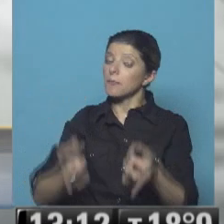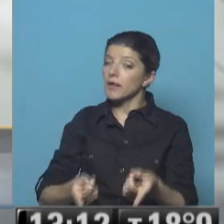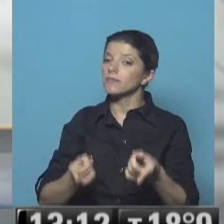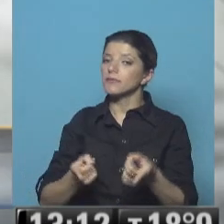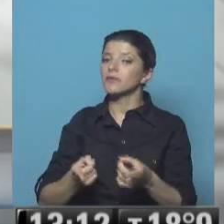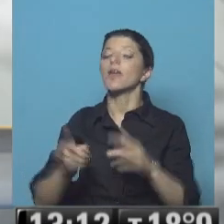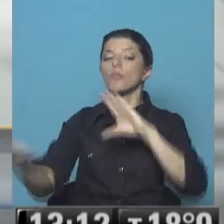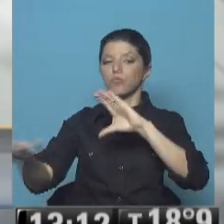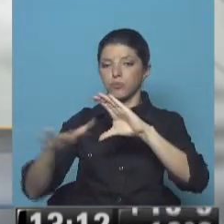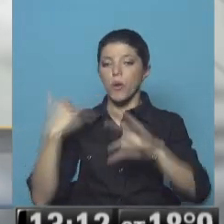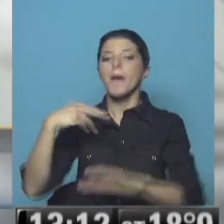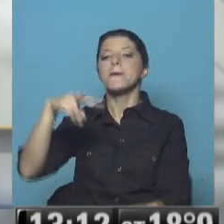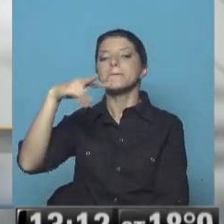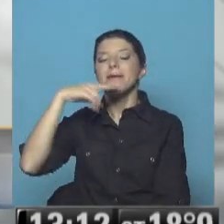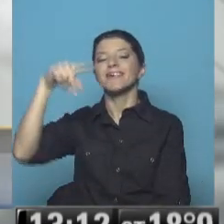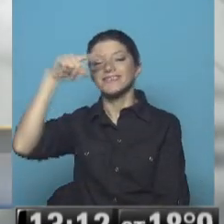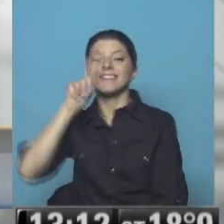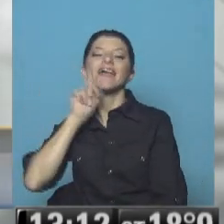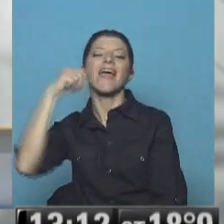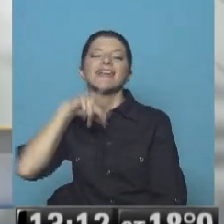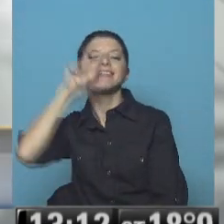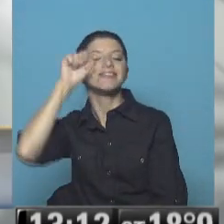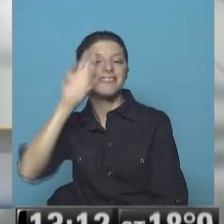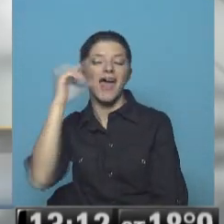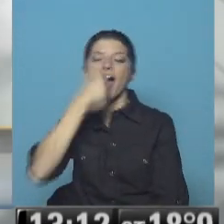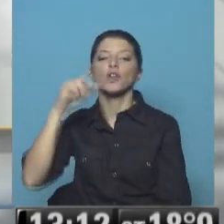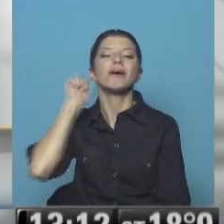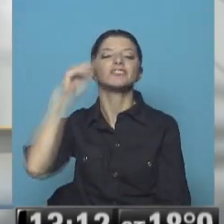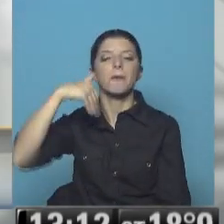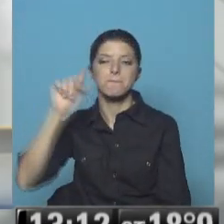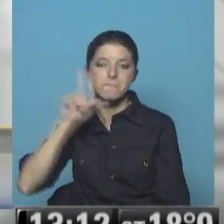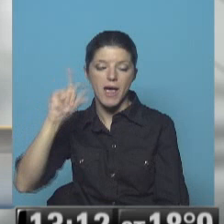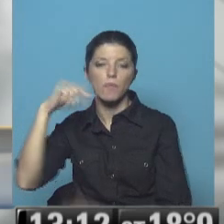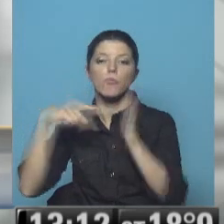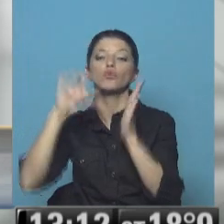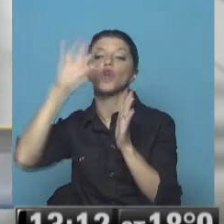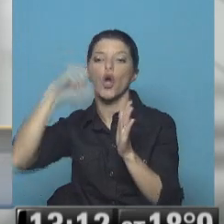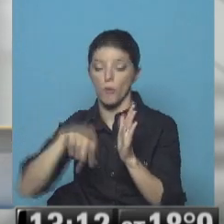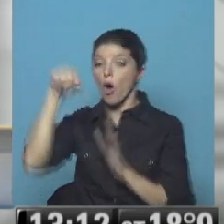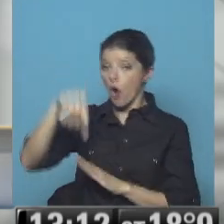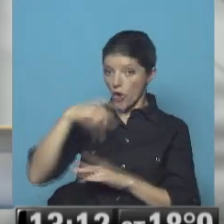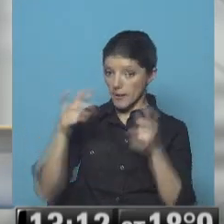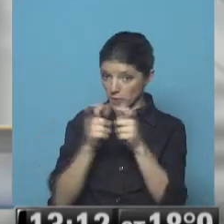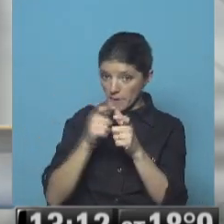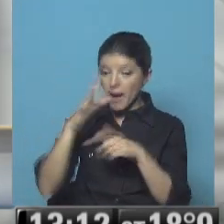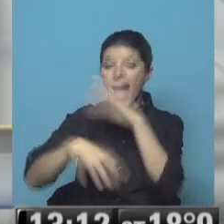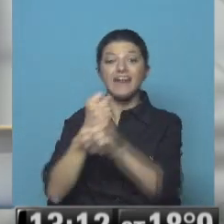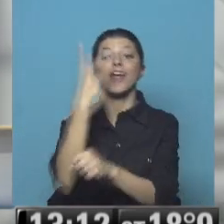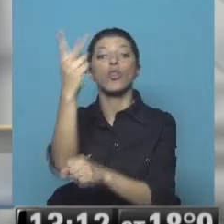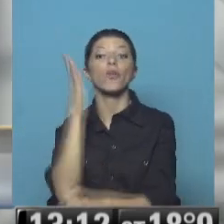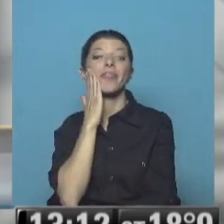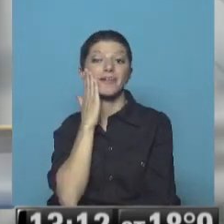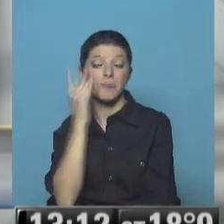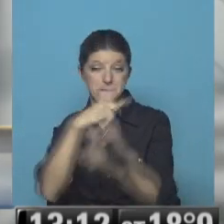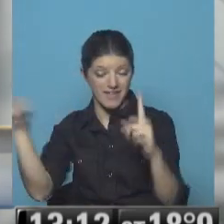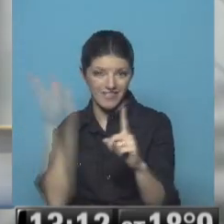v7inter arroba gmail punto com programa especial hasta las 2 de la tarde hoy en Visión 7 Internacional nos vamos a ir a la primera pausa con